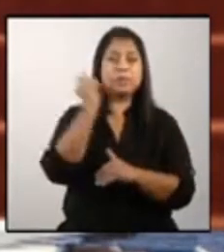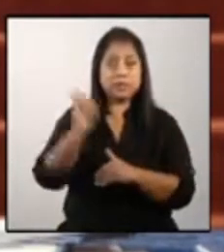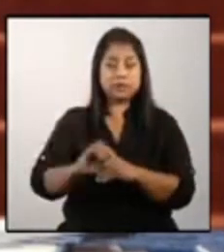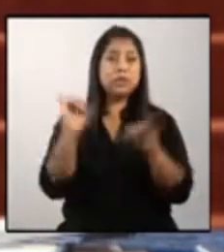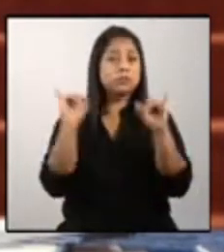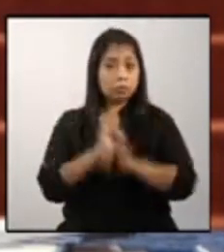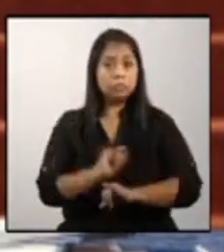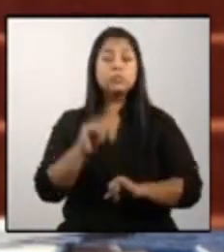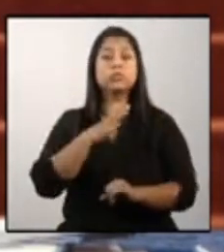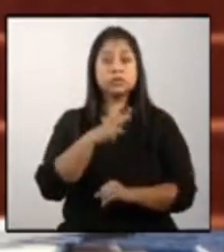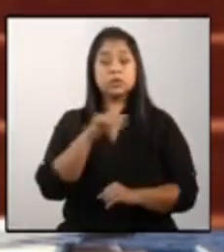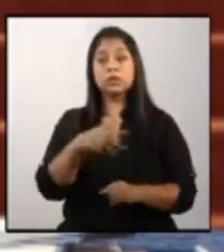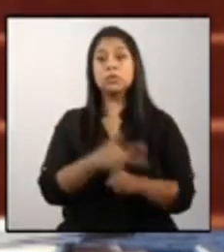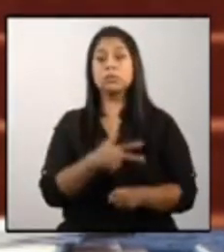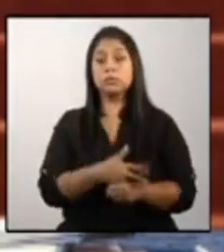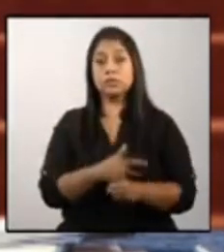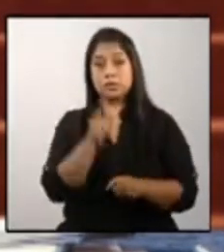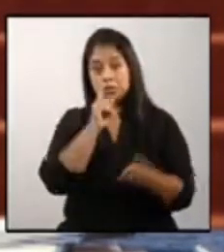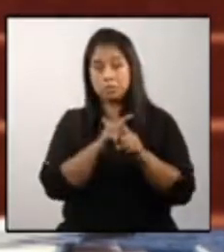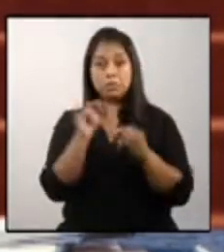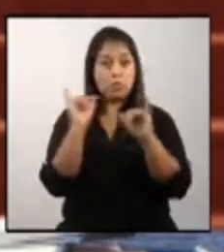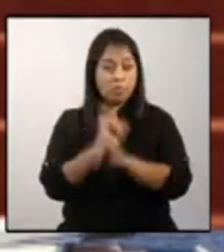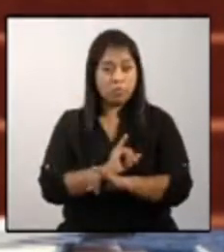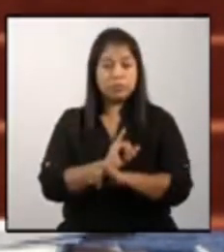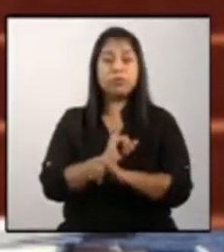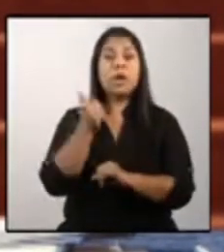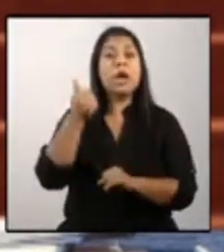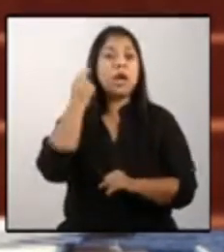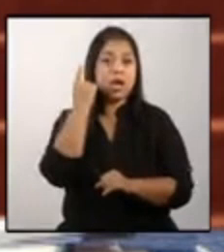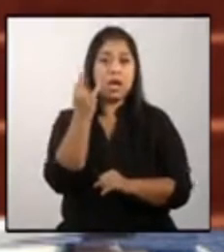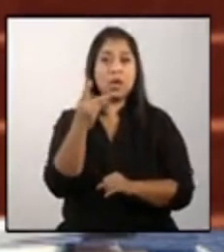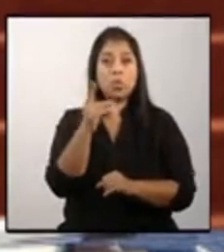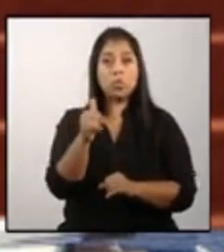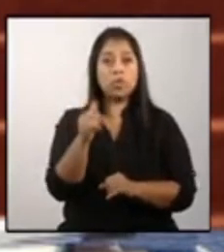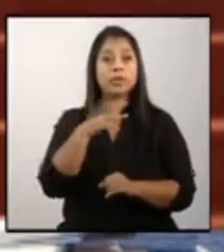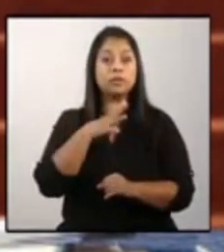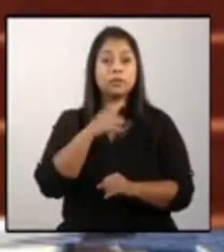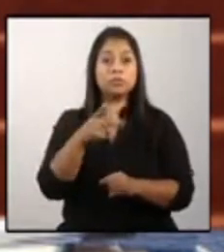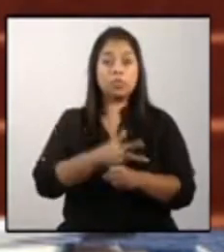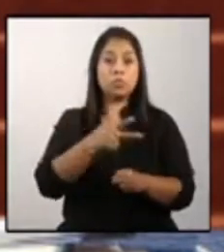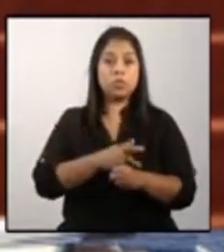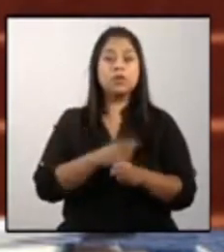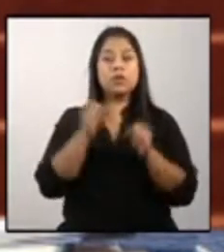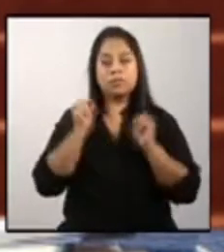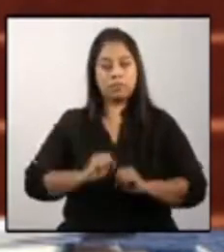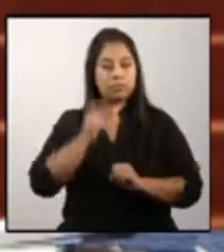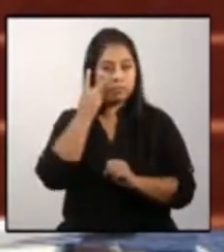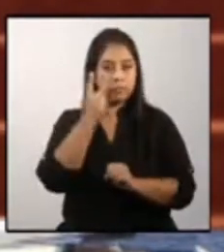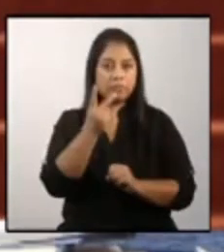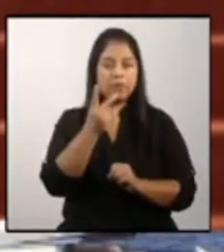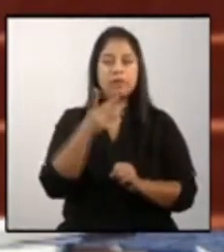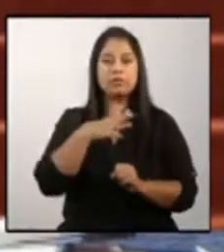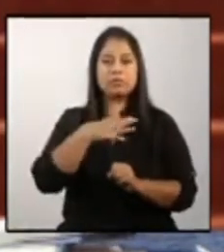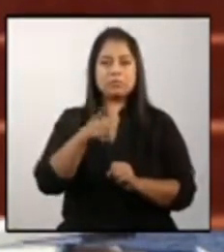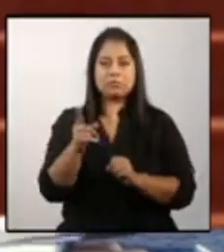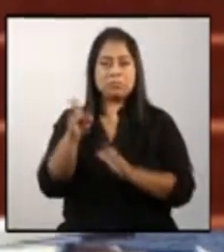desnutrición crónica y de desnutrición aguda que hay en Guatemala se logren ver expresadas